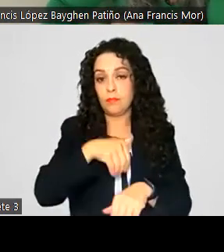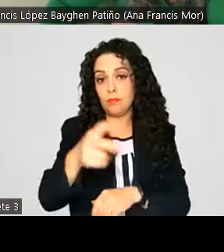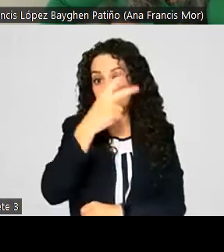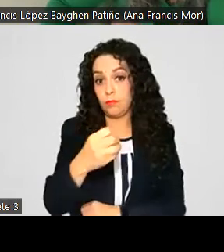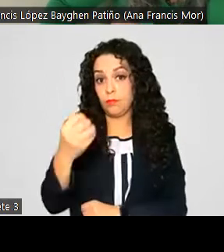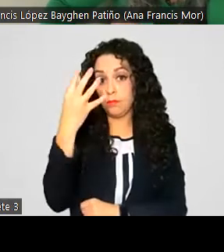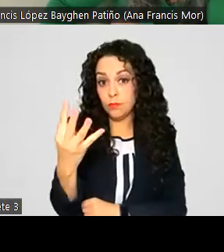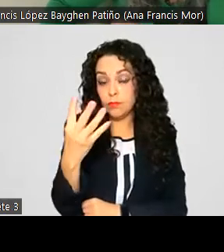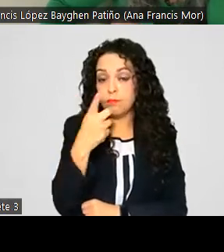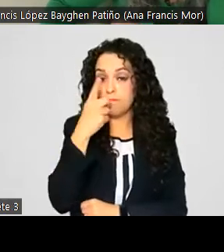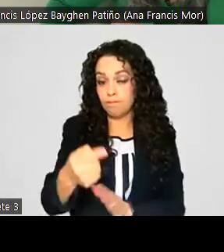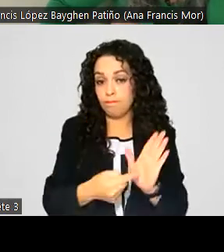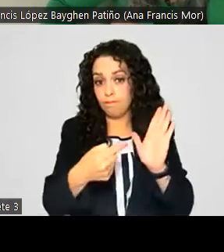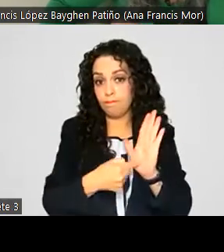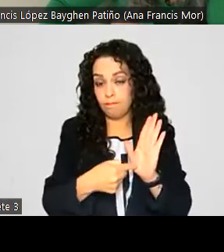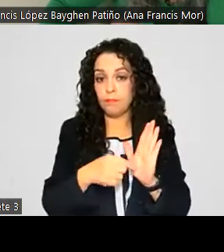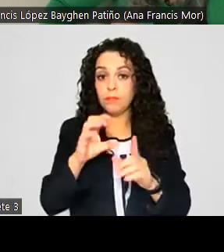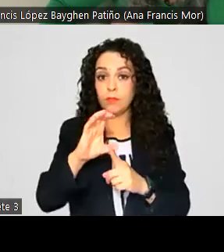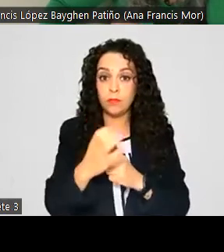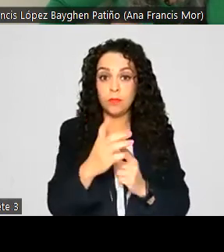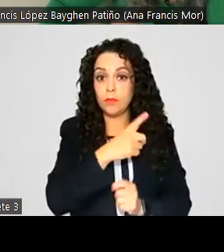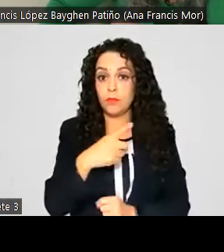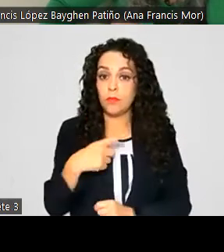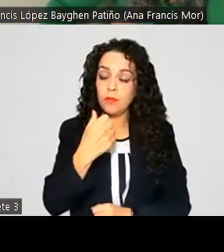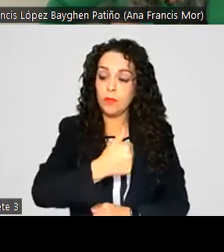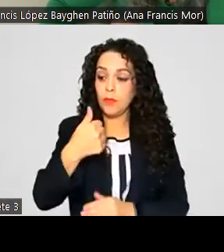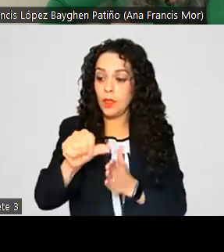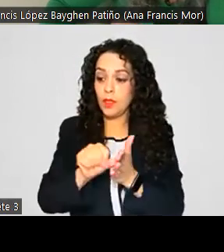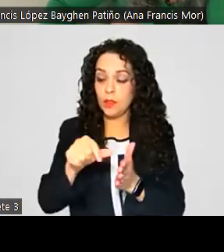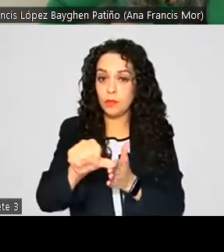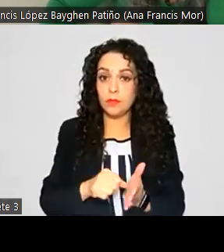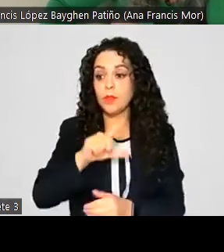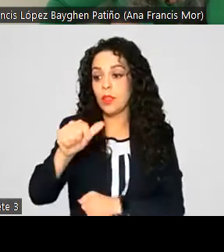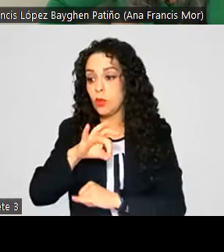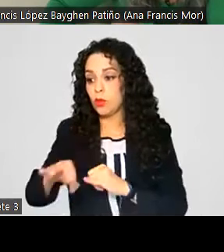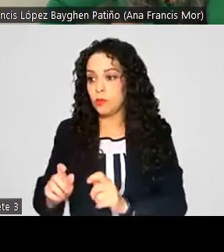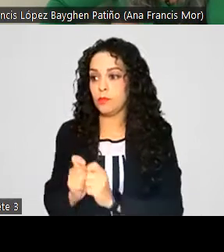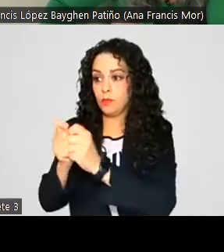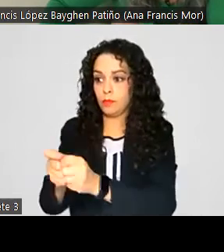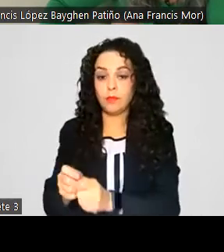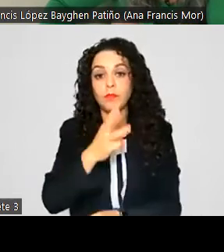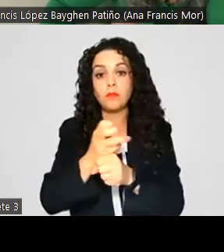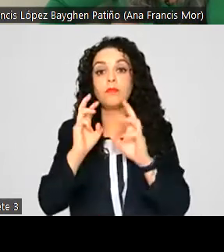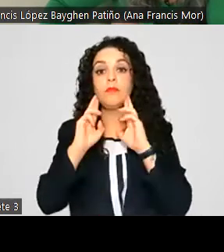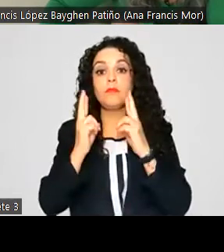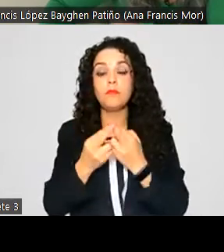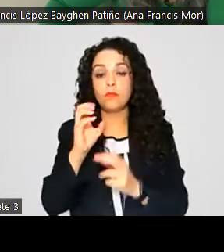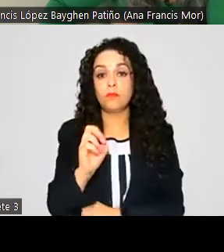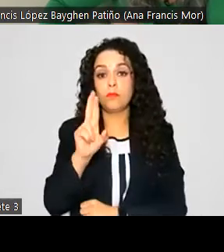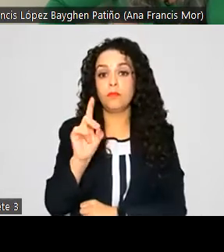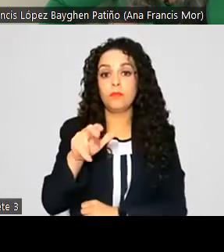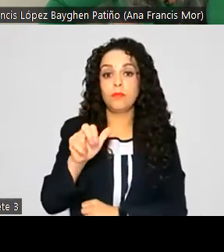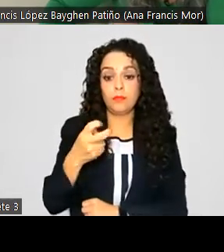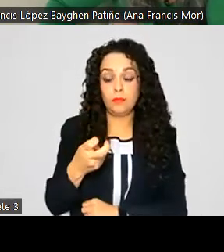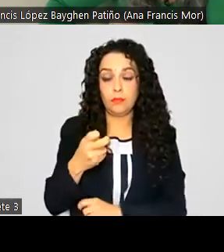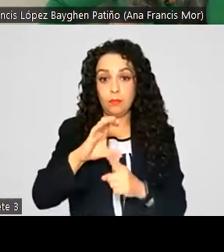señala que las comisiones entregarán informes semestrales y finales y que en la tercera sesión ordinaria de esta comisión, realizada el treinta